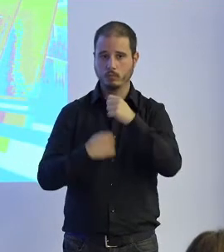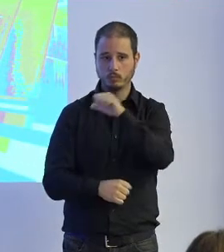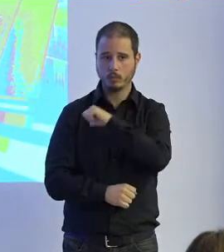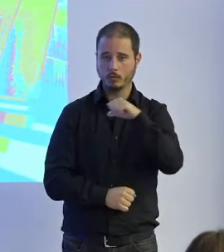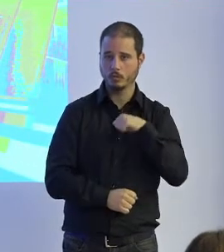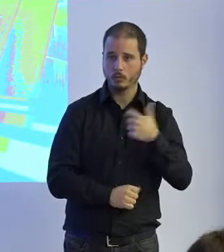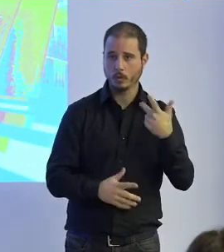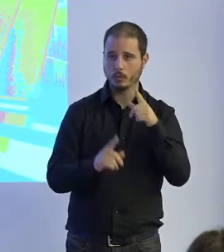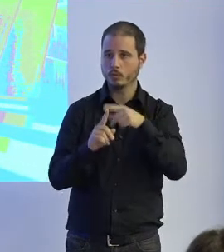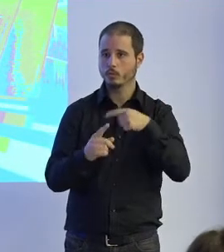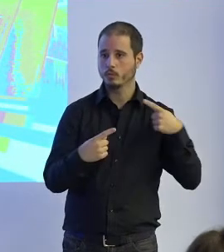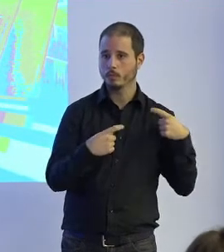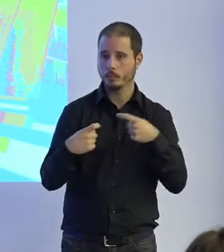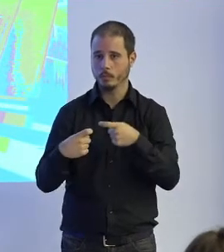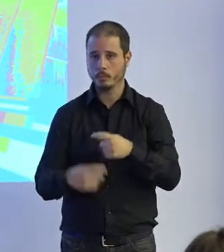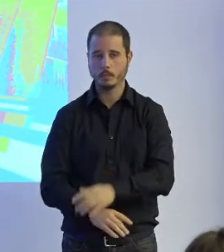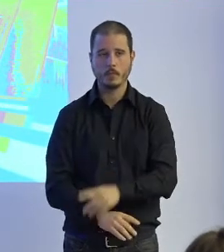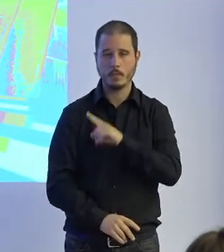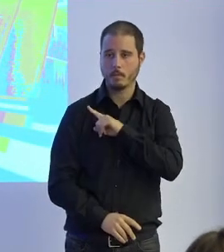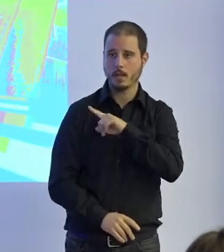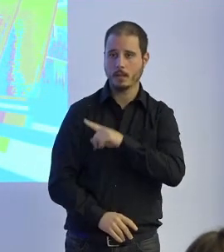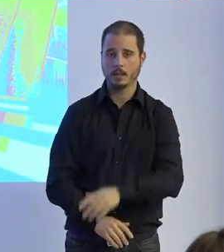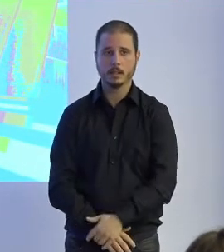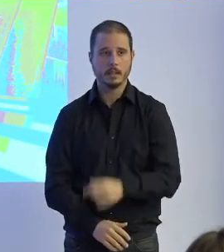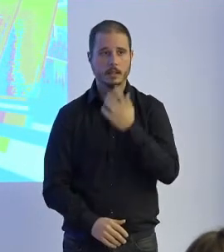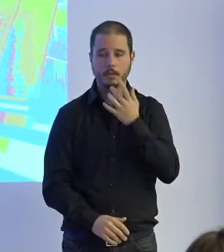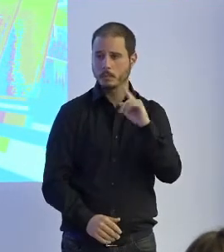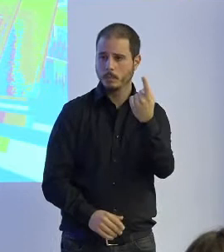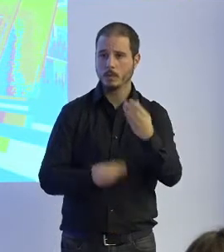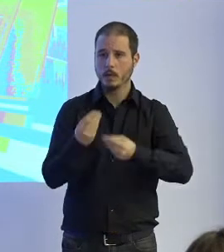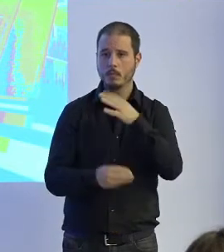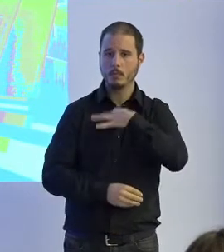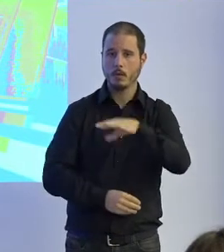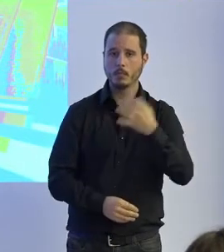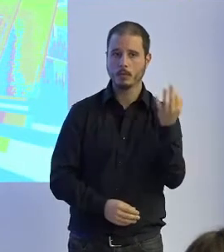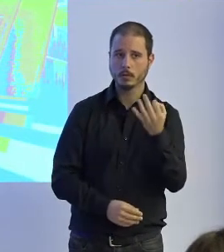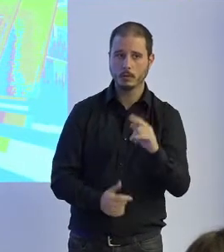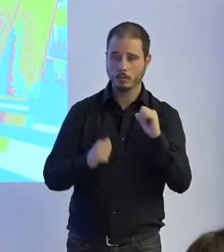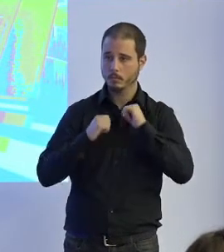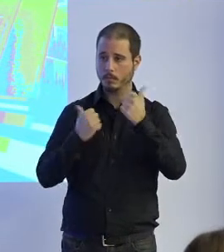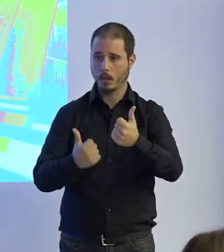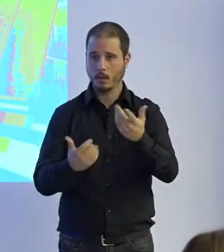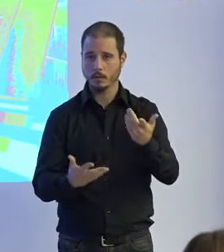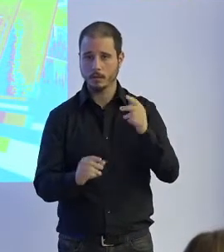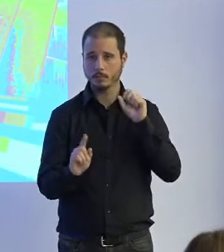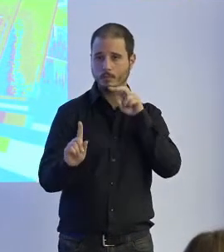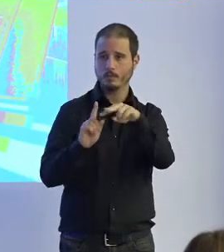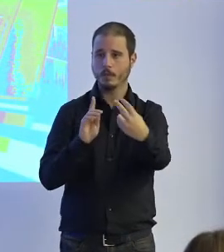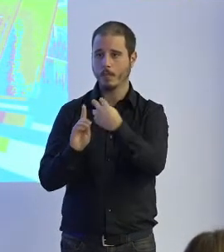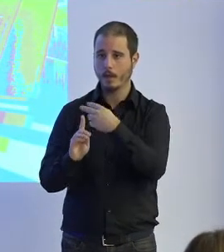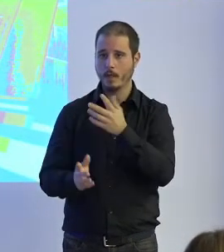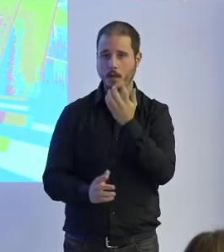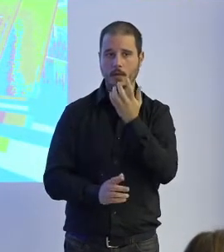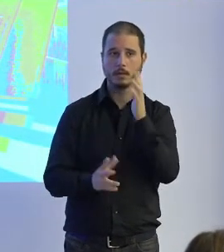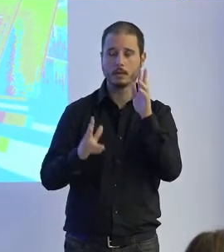¿Qué podemos hacer por lo tanto? Bien, en primer lugar, lo que podemos empezar a aplicar desde ya son los principios de la transparencia y de la privacidad